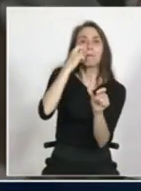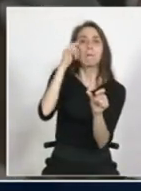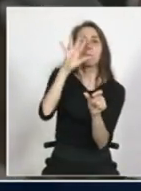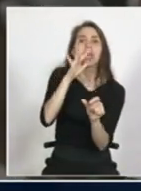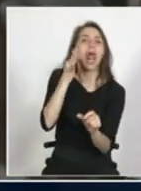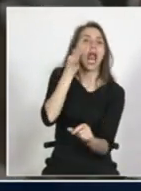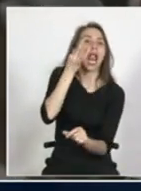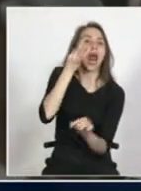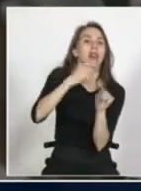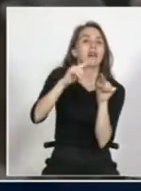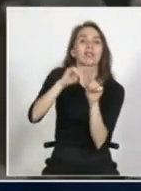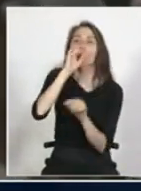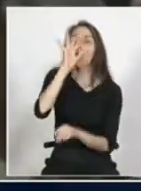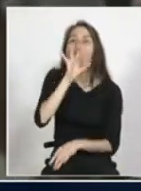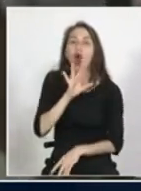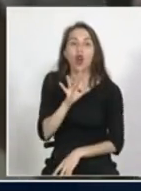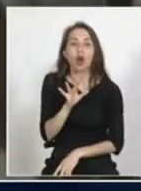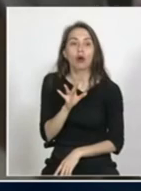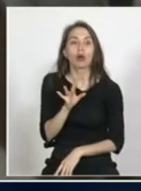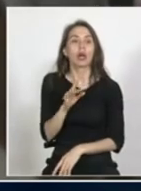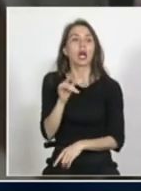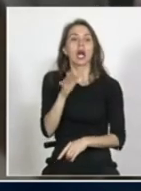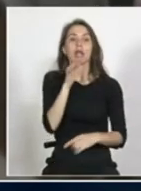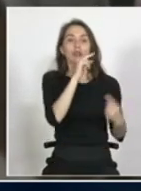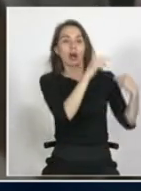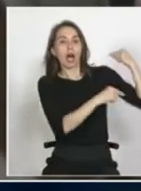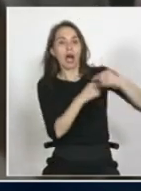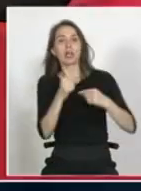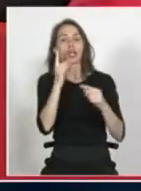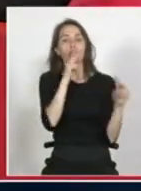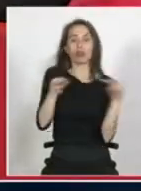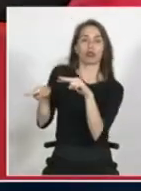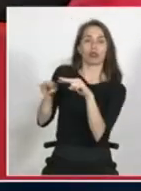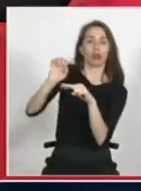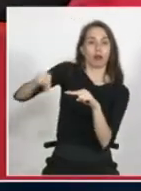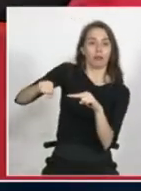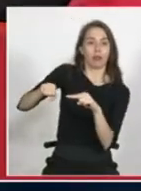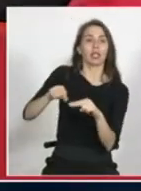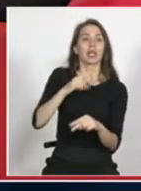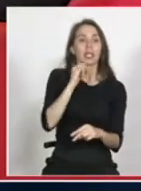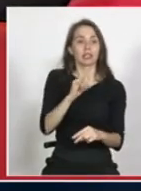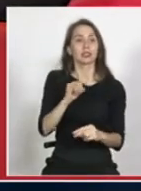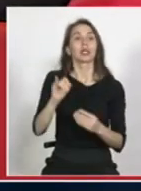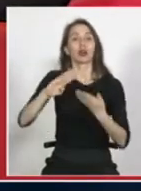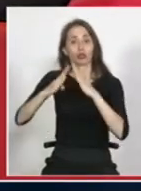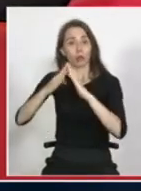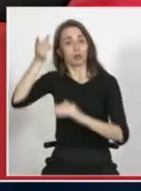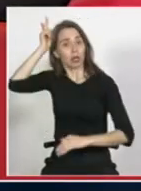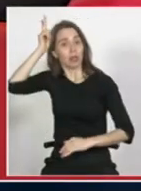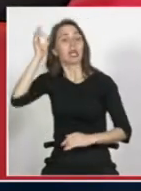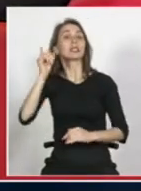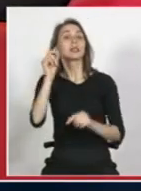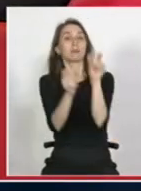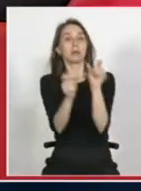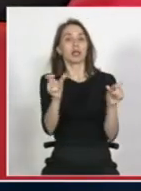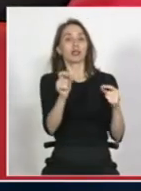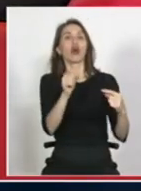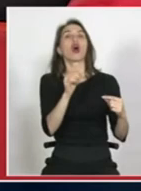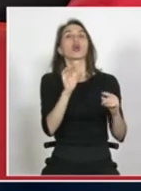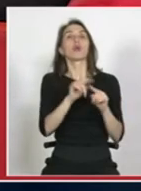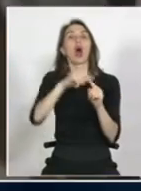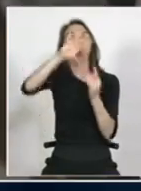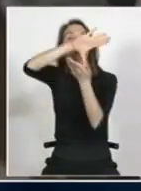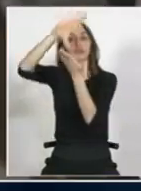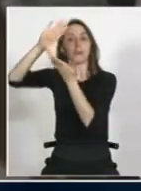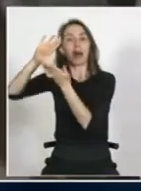como no está no hay afrodescendencia está invisibilizado porque nuestra población indígena no pero afrodescendencia no hay como en otros